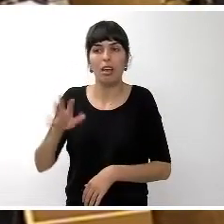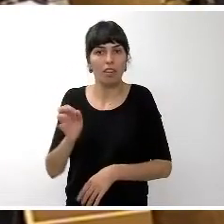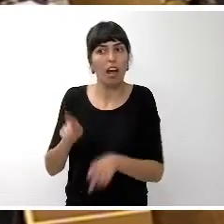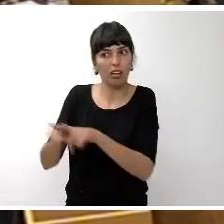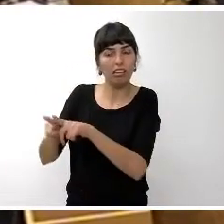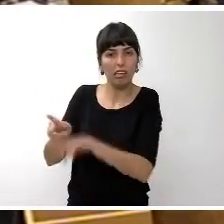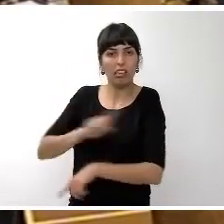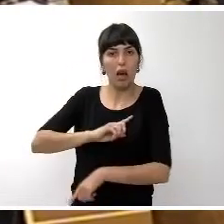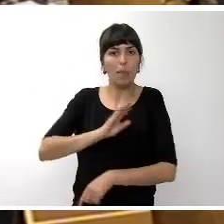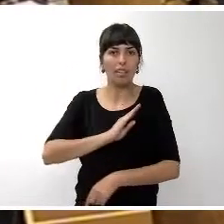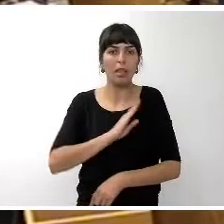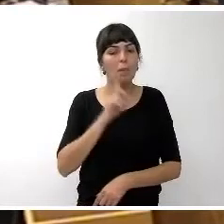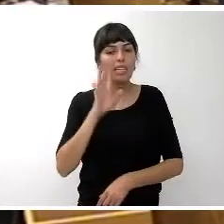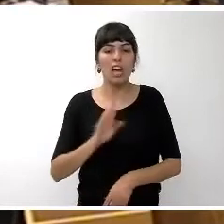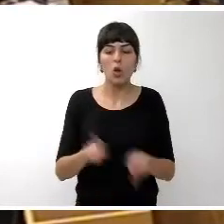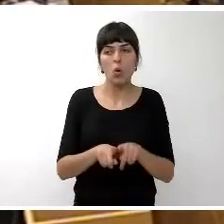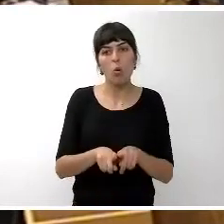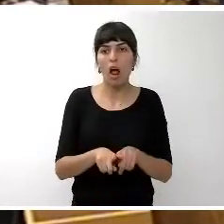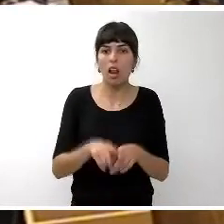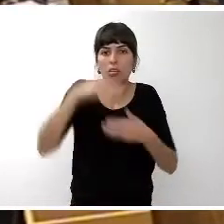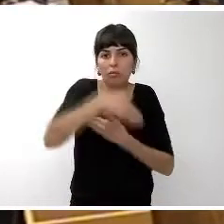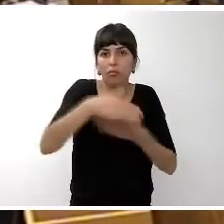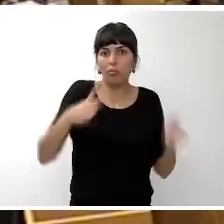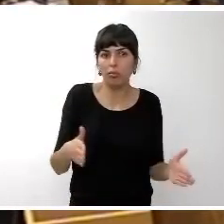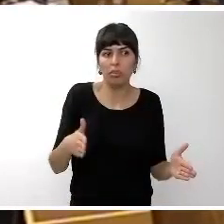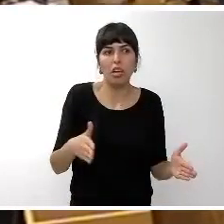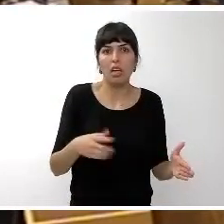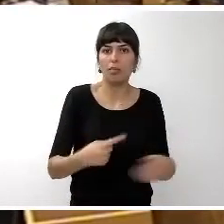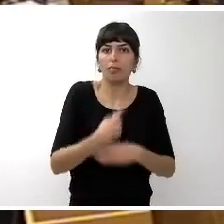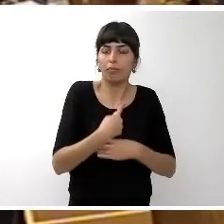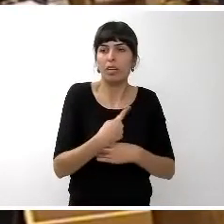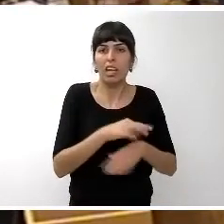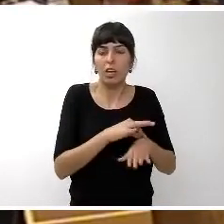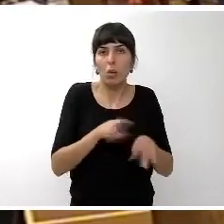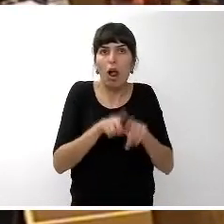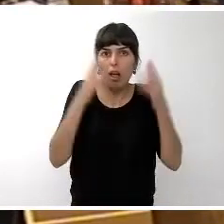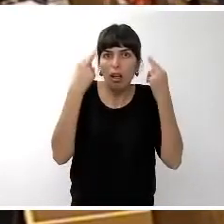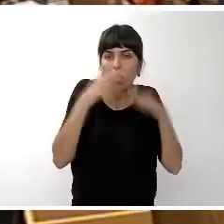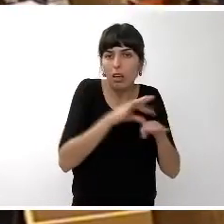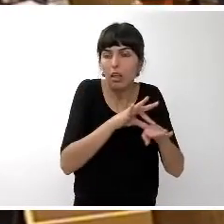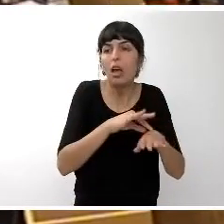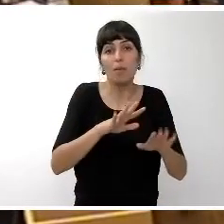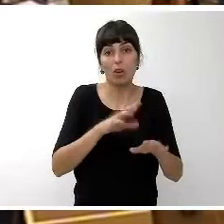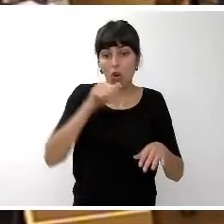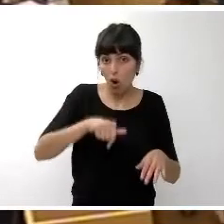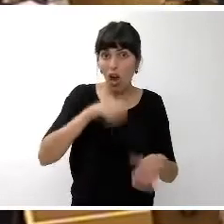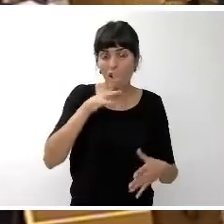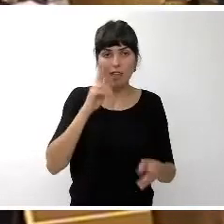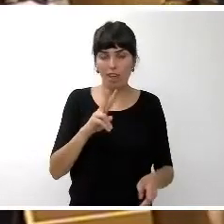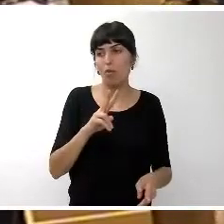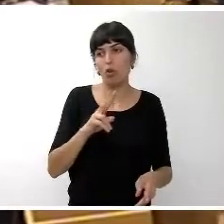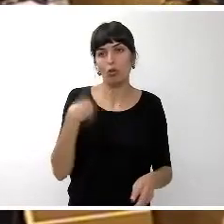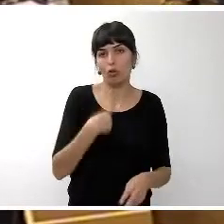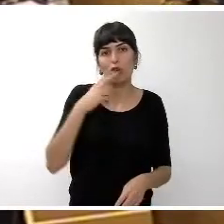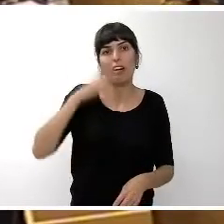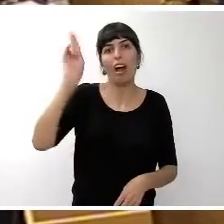que nos encorsetaban nos obligaban y nos guiaban hoy el tiempo da y quita razones hoy el tiempo ha